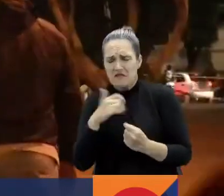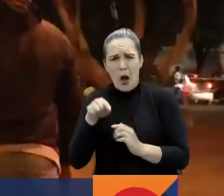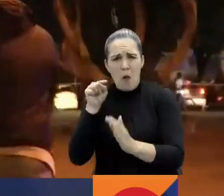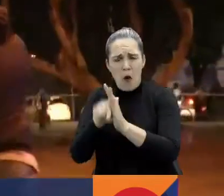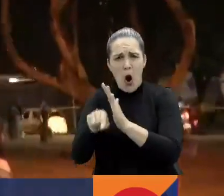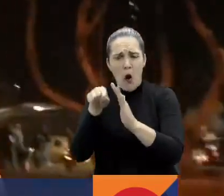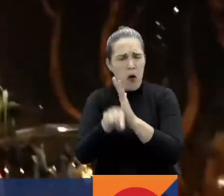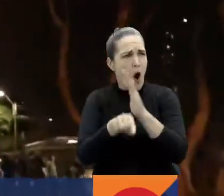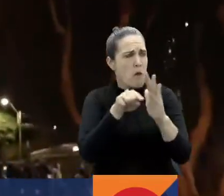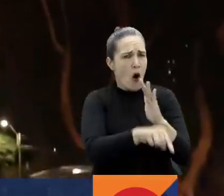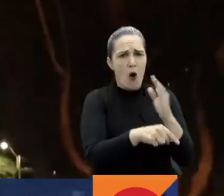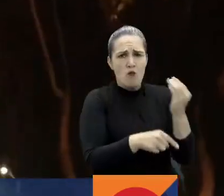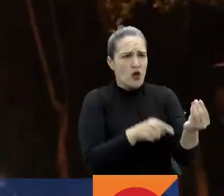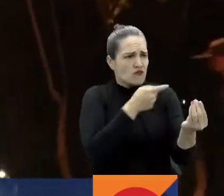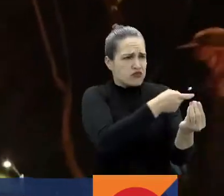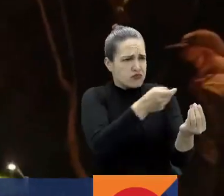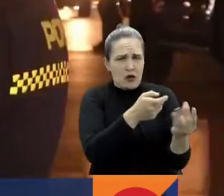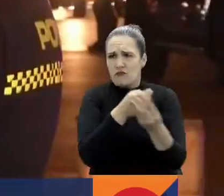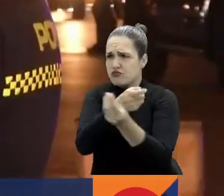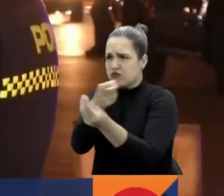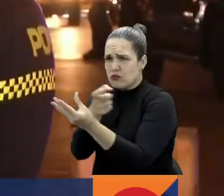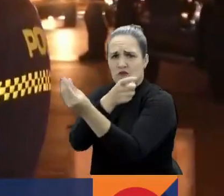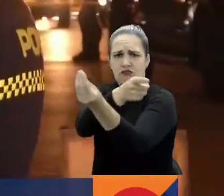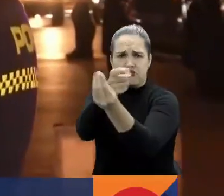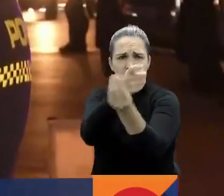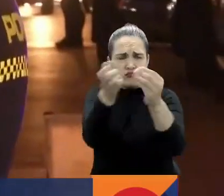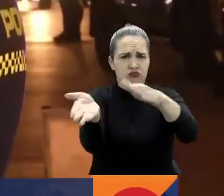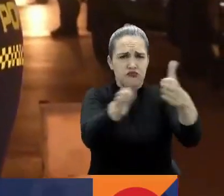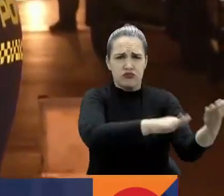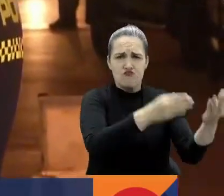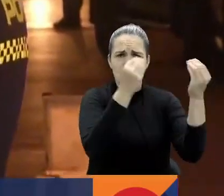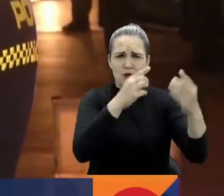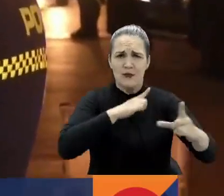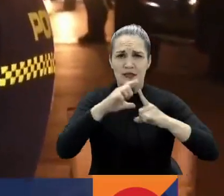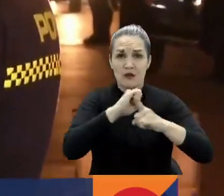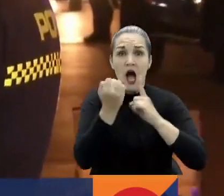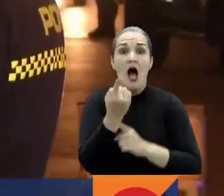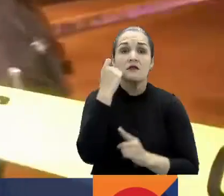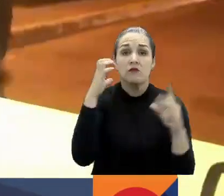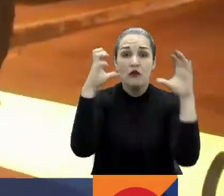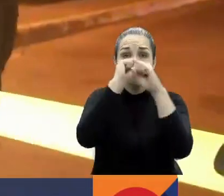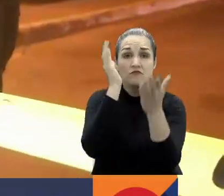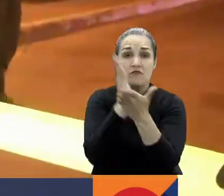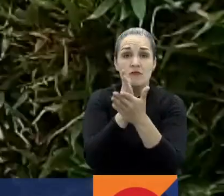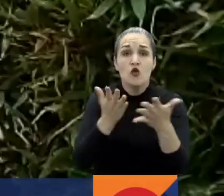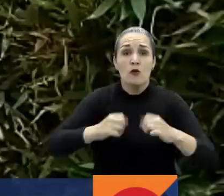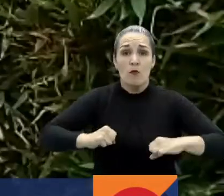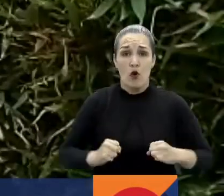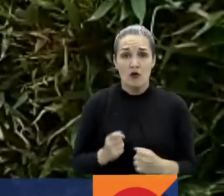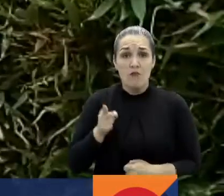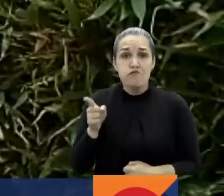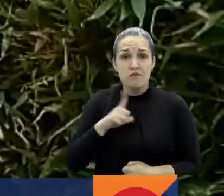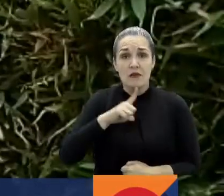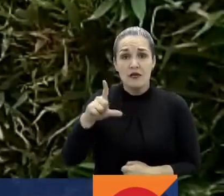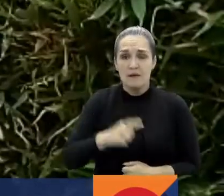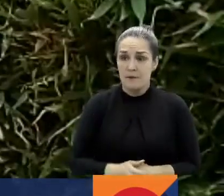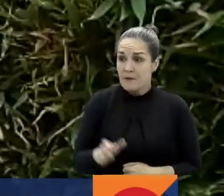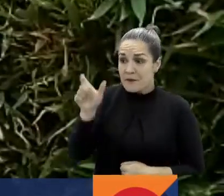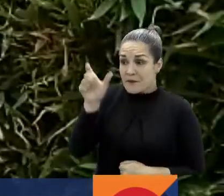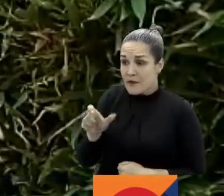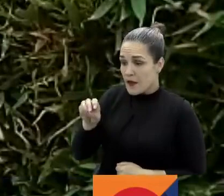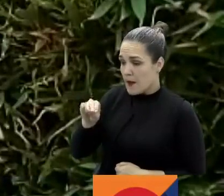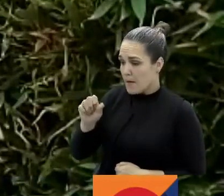concuerda con el número de líderes sociales asesinados. La última masacre sucedió anoche en la capital del país. Con Marcos López